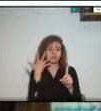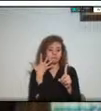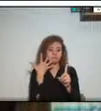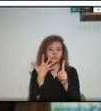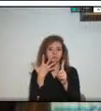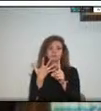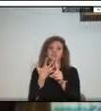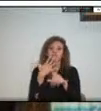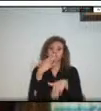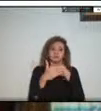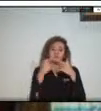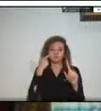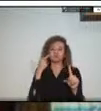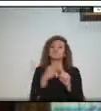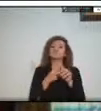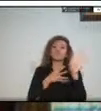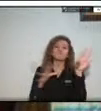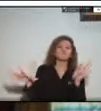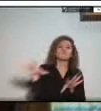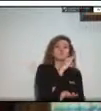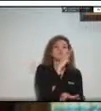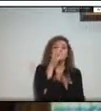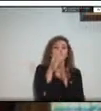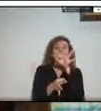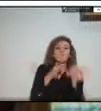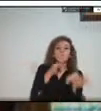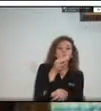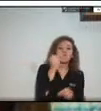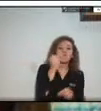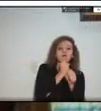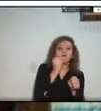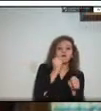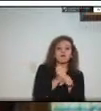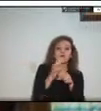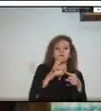pro del cuidado y protección de nuestras especies